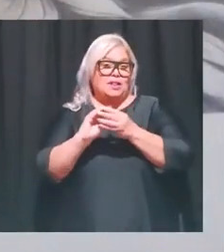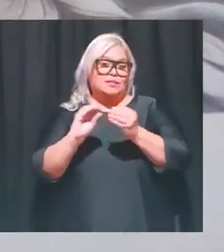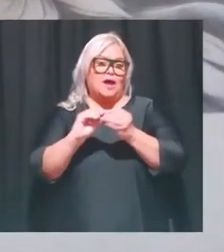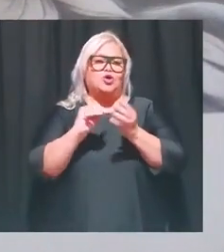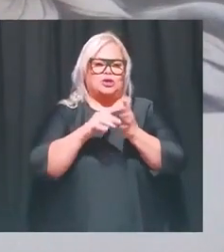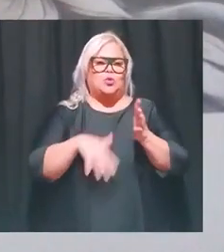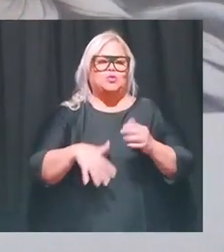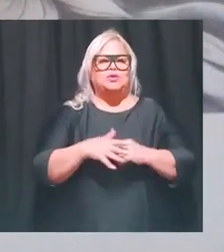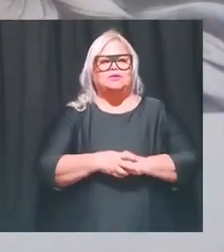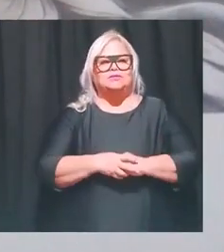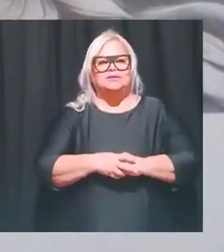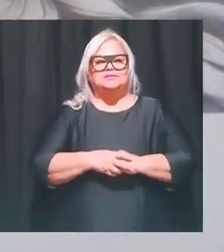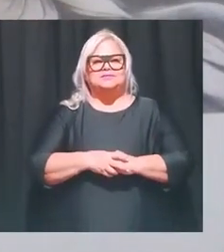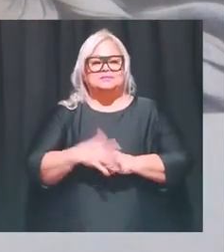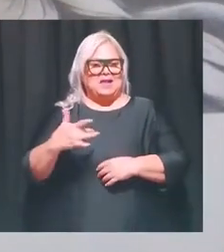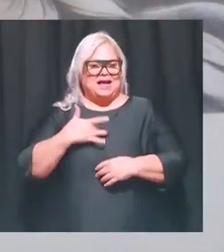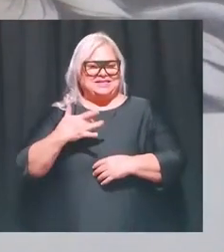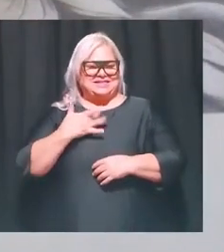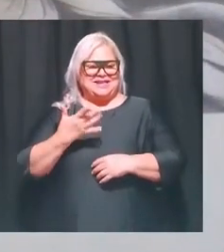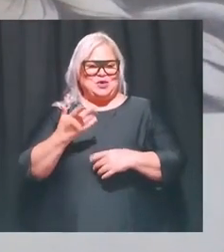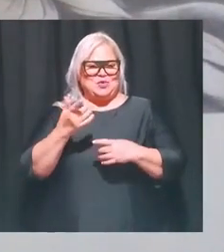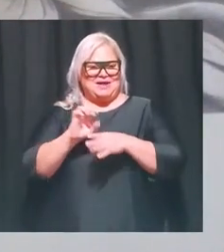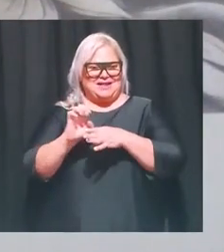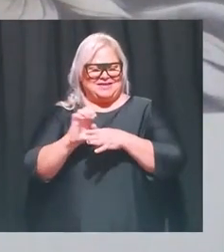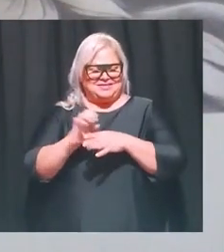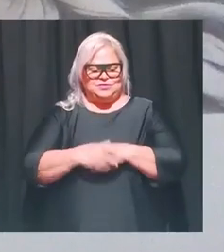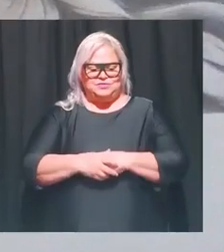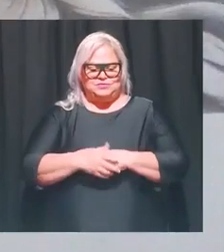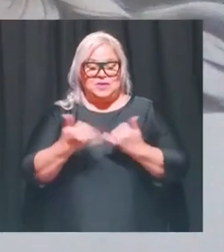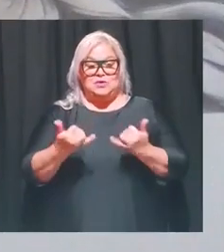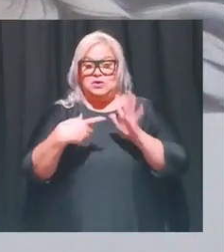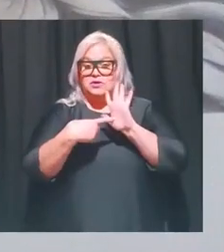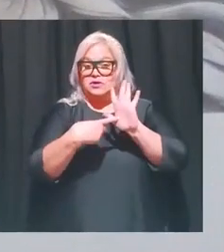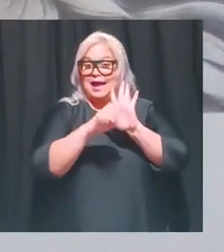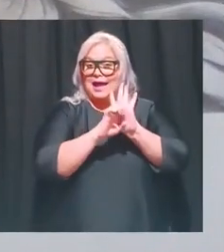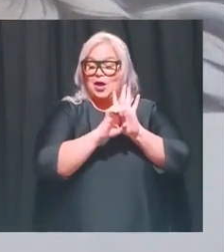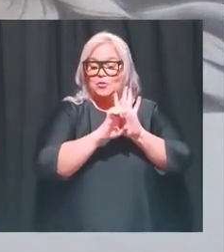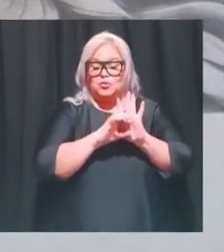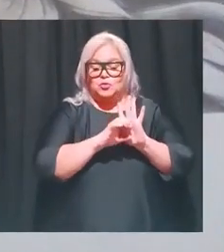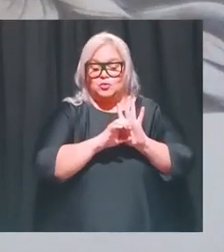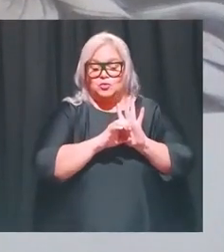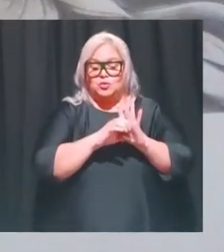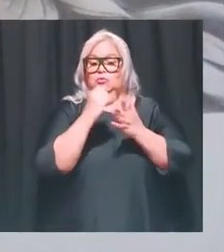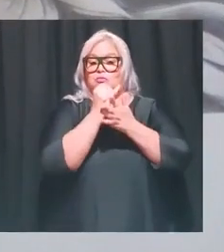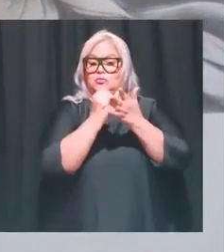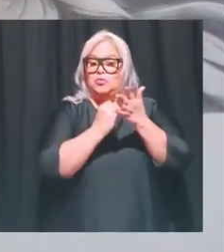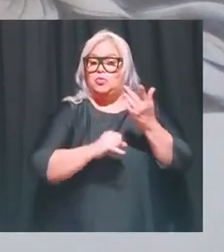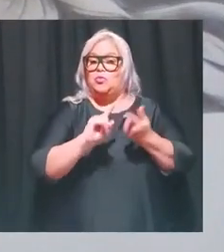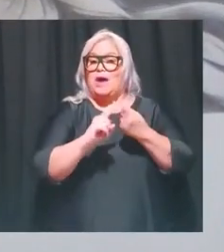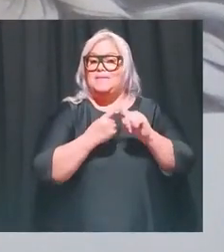los estudiantes han dicho esto es un ejemplo de un retrato que hizo una chica de una amiga